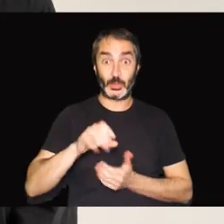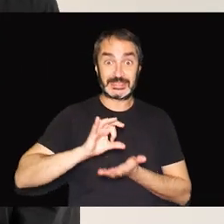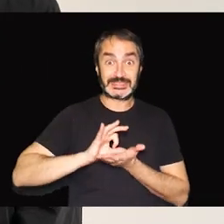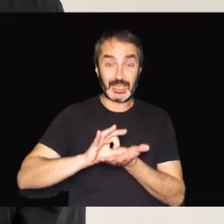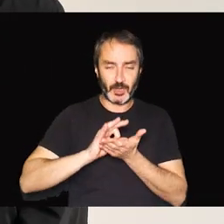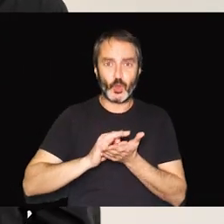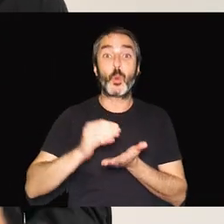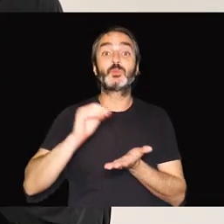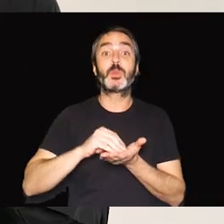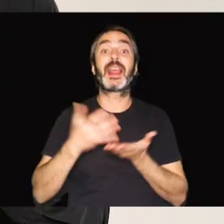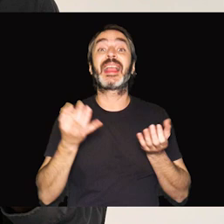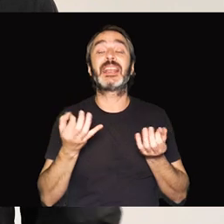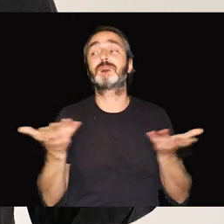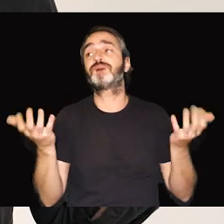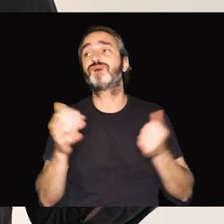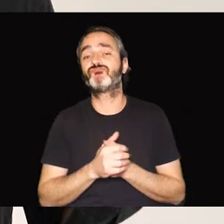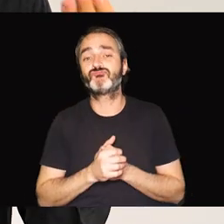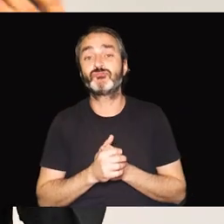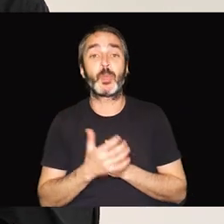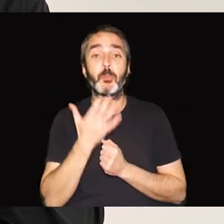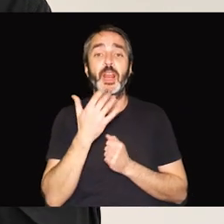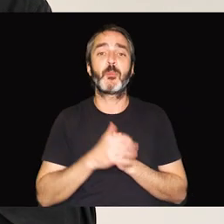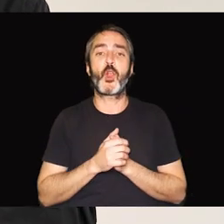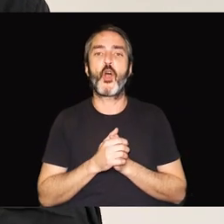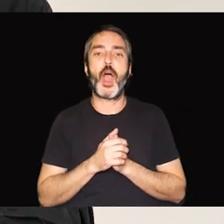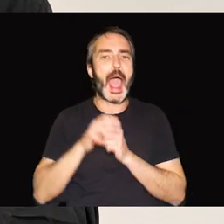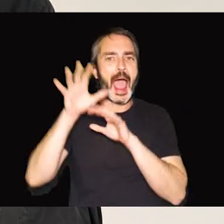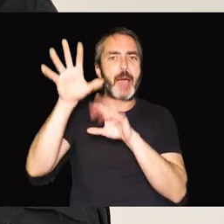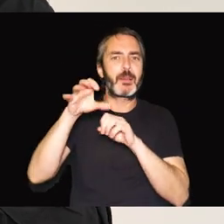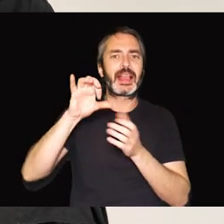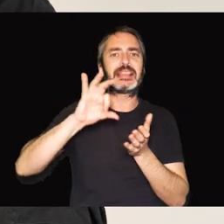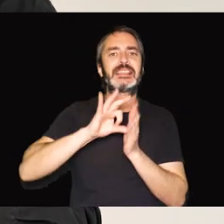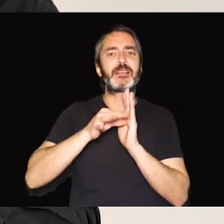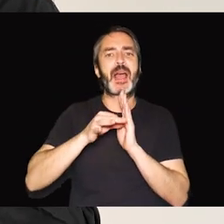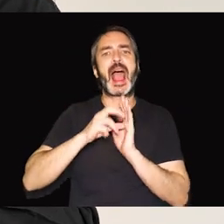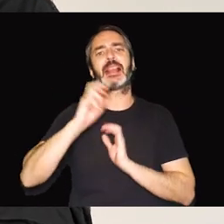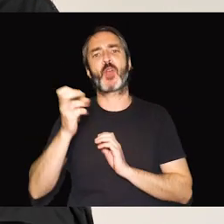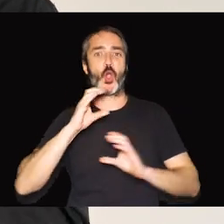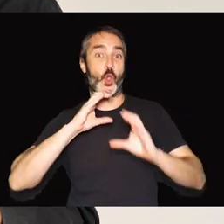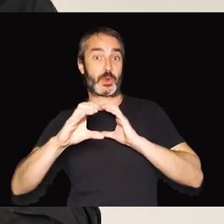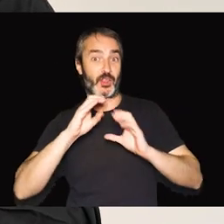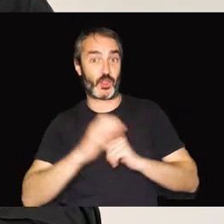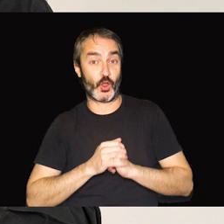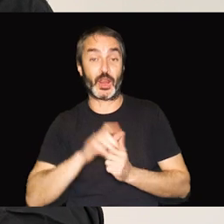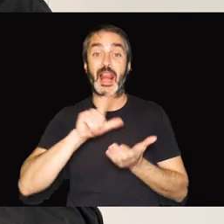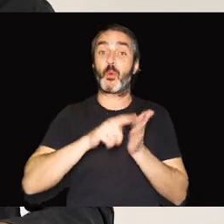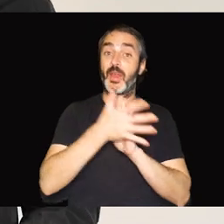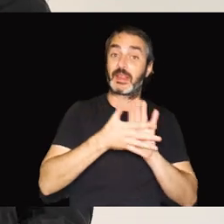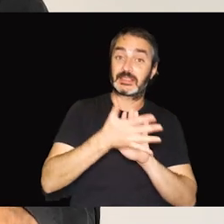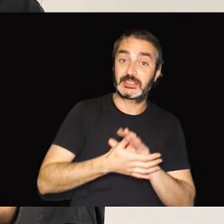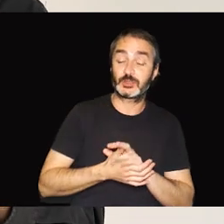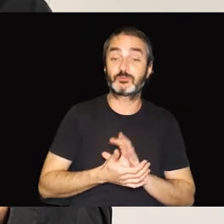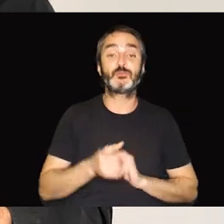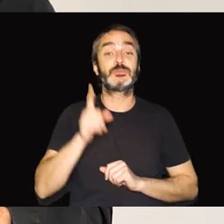muchas veces consisten en cosas como el aprendizaje de sistemas alternativos de comunicación o de lengua de signos,